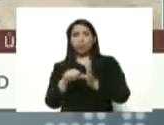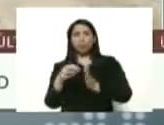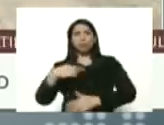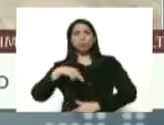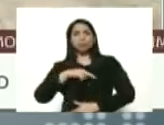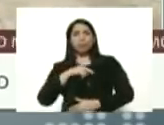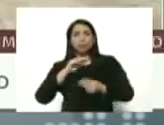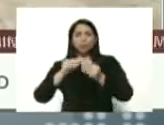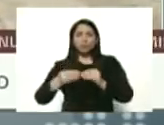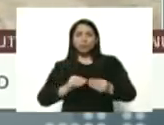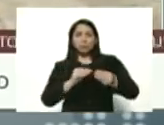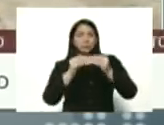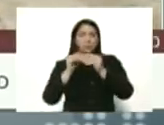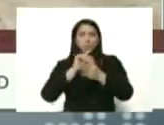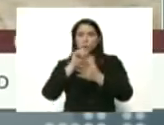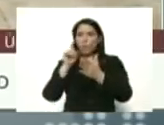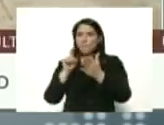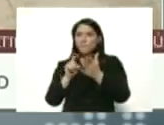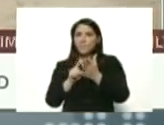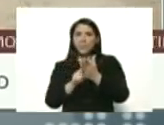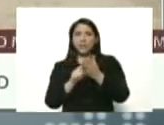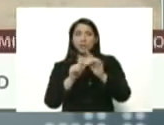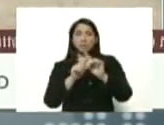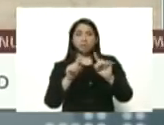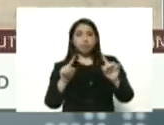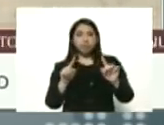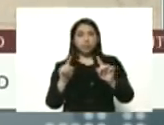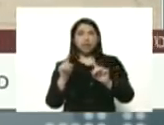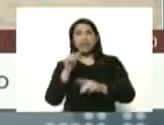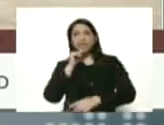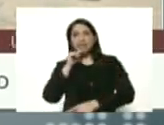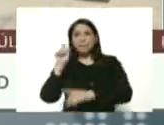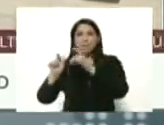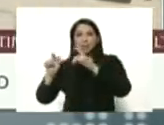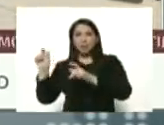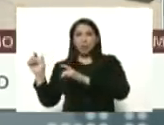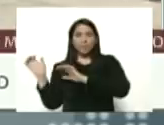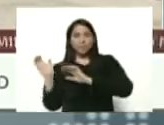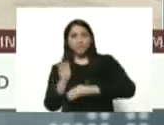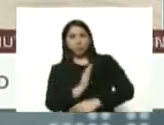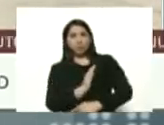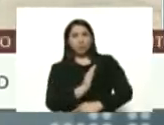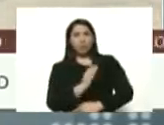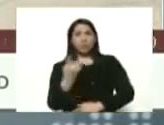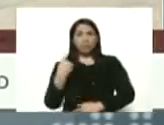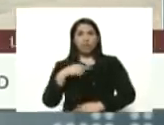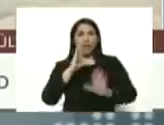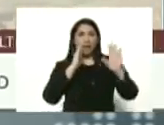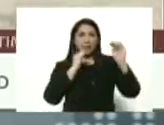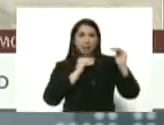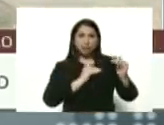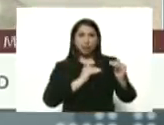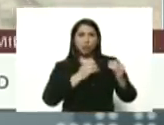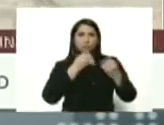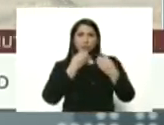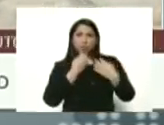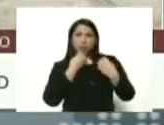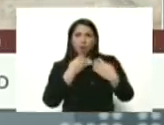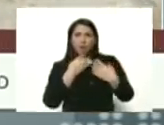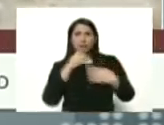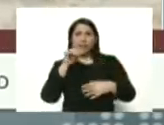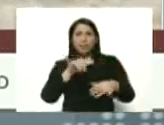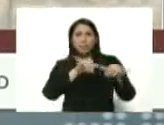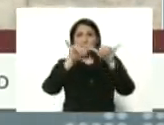acondicionando absolutamente todo para quienes regresan bueno tengan la atención debida y al mismo tiempo se